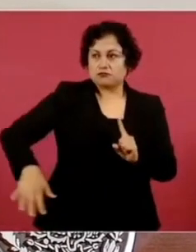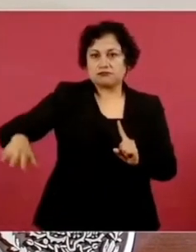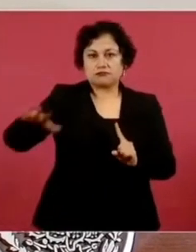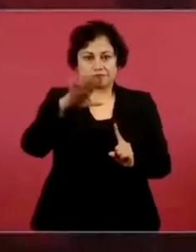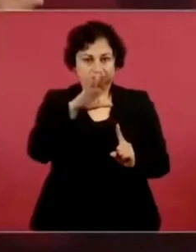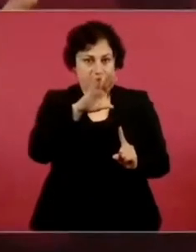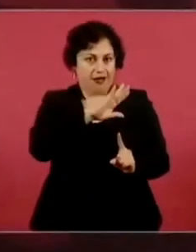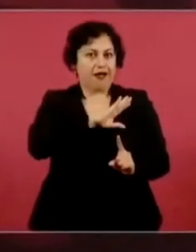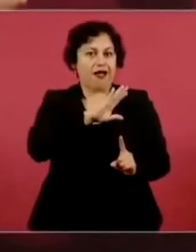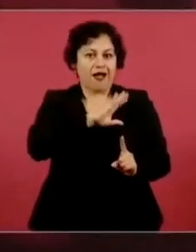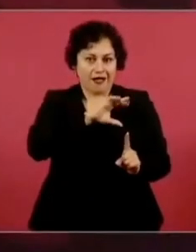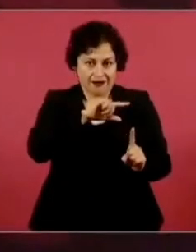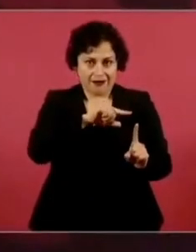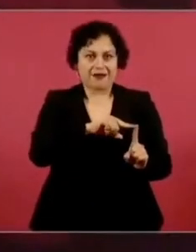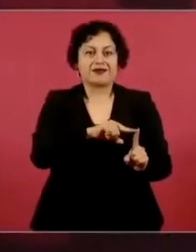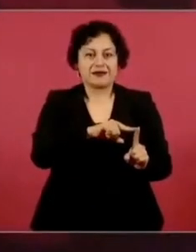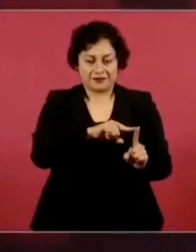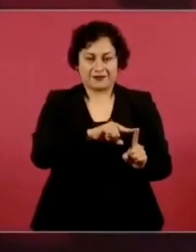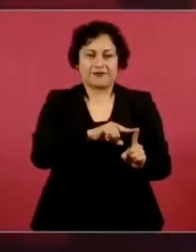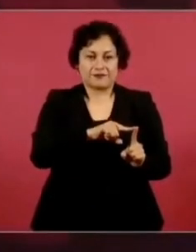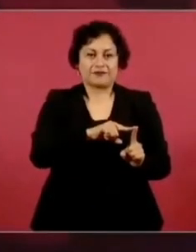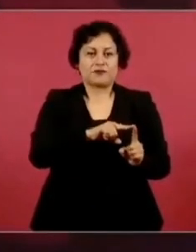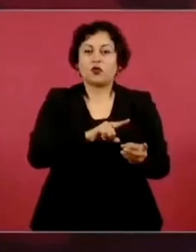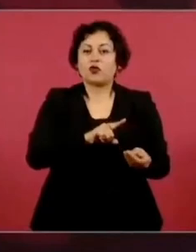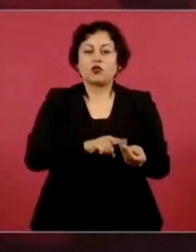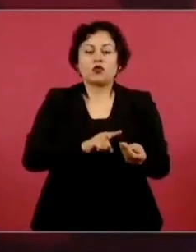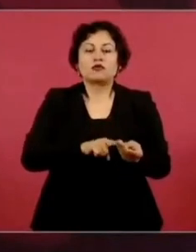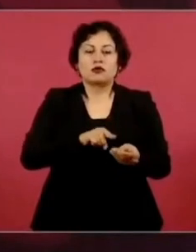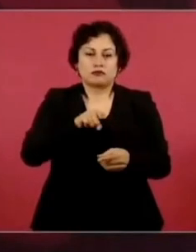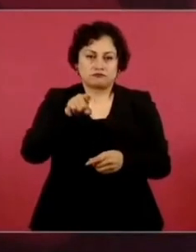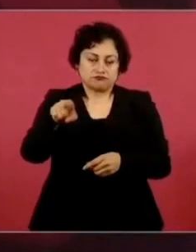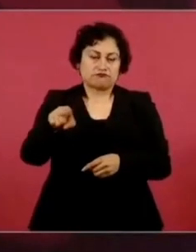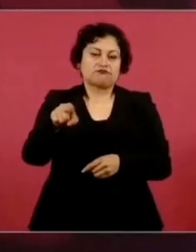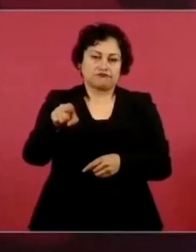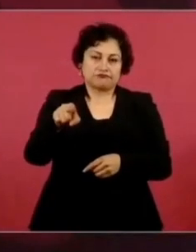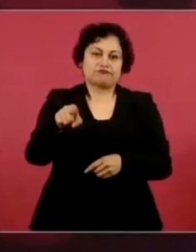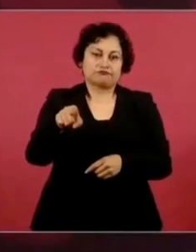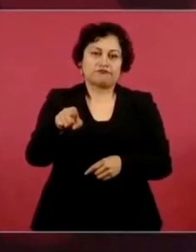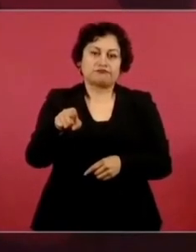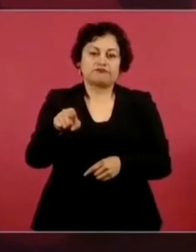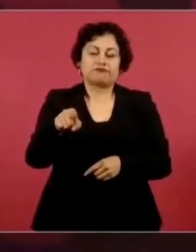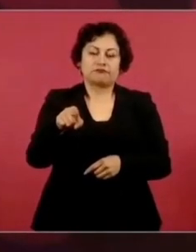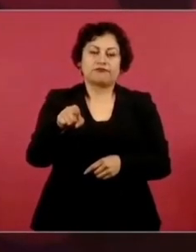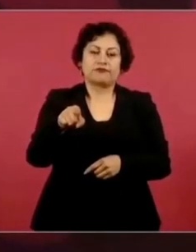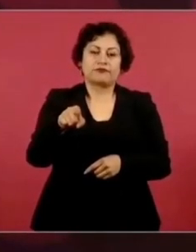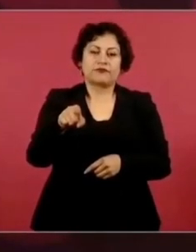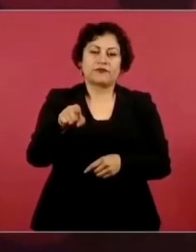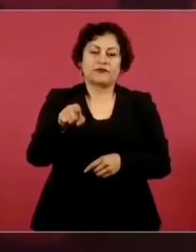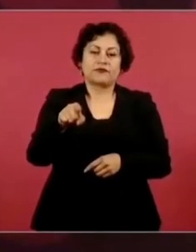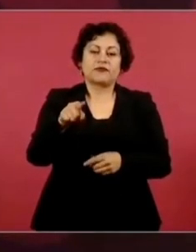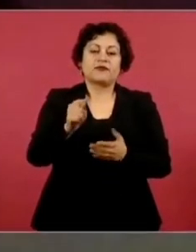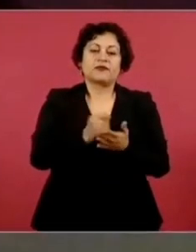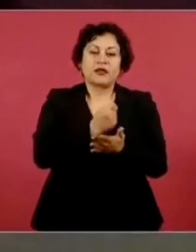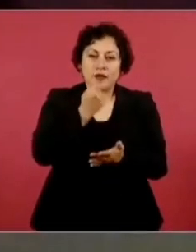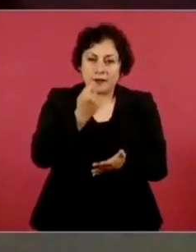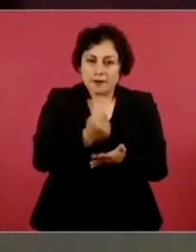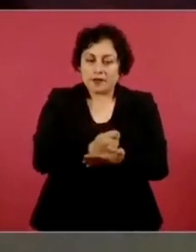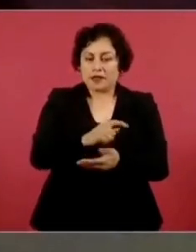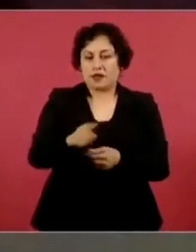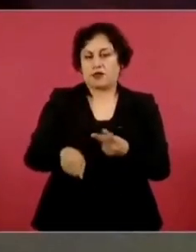en Madero, en Tampico, en Poza Rica,